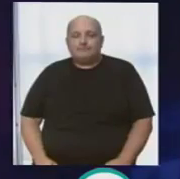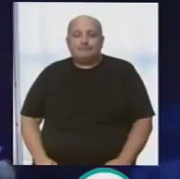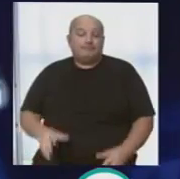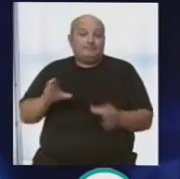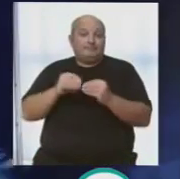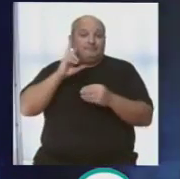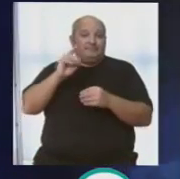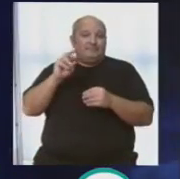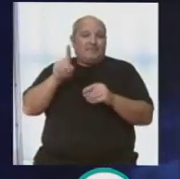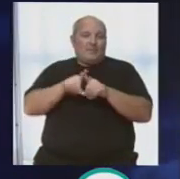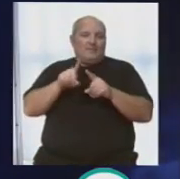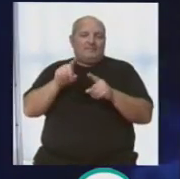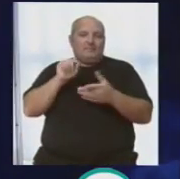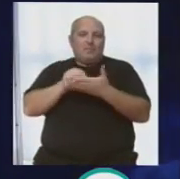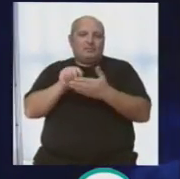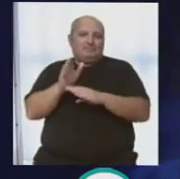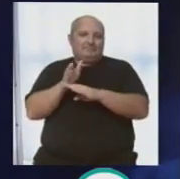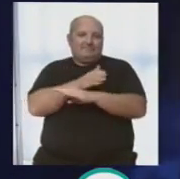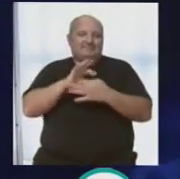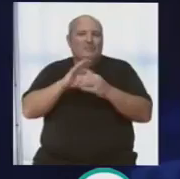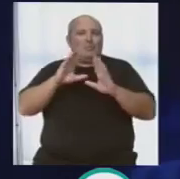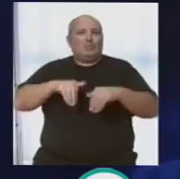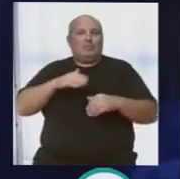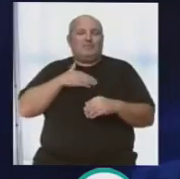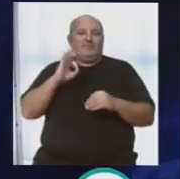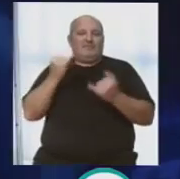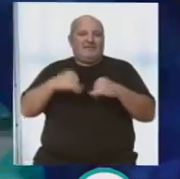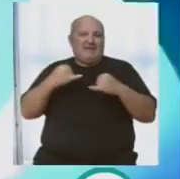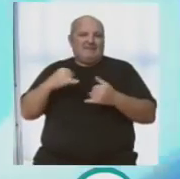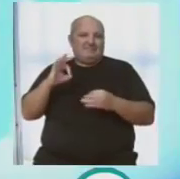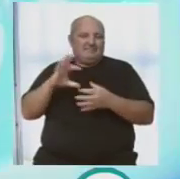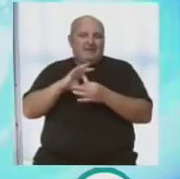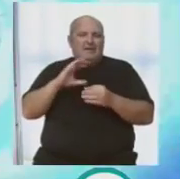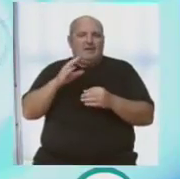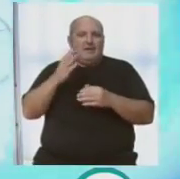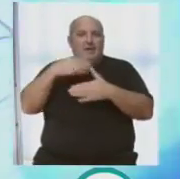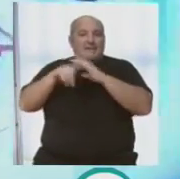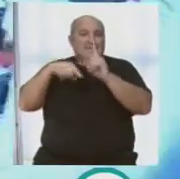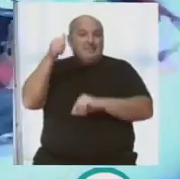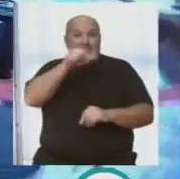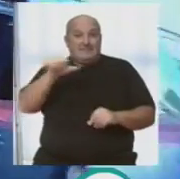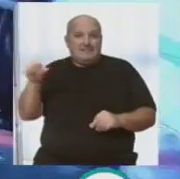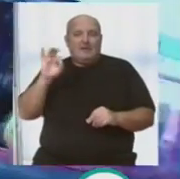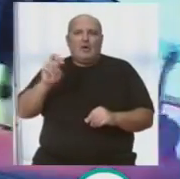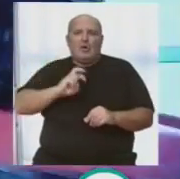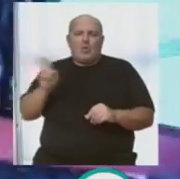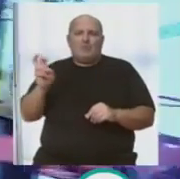Y ponemos ahí un punto y seguido, la crónica de los últimos acontecimientos, y nos guardamos para la semana próxima, la crónica